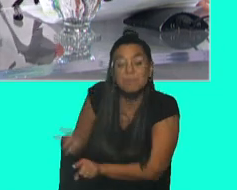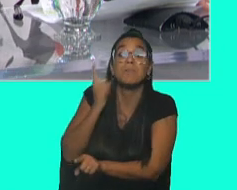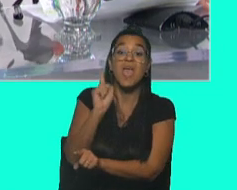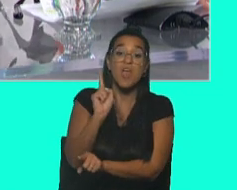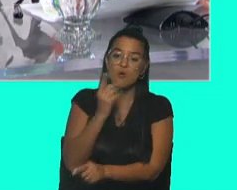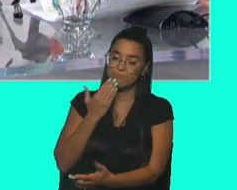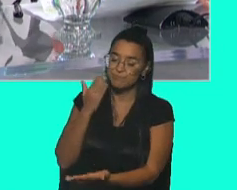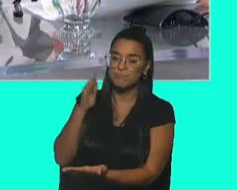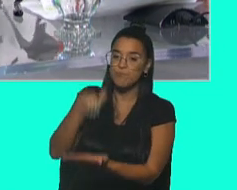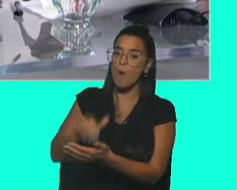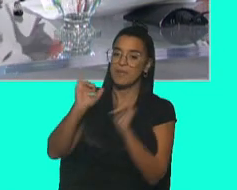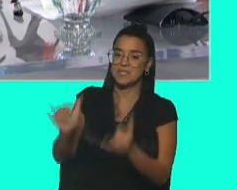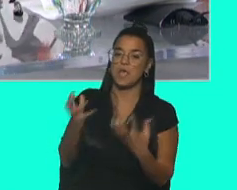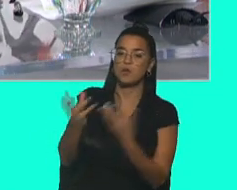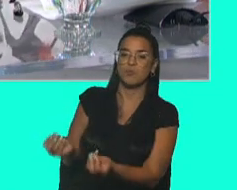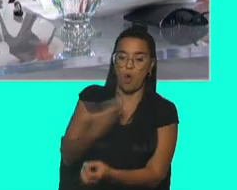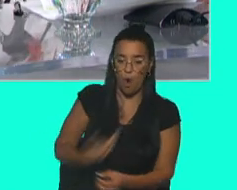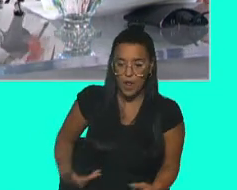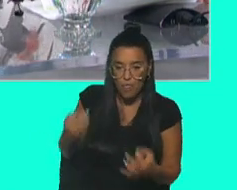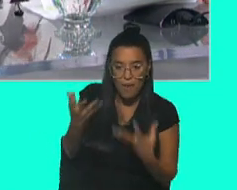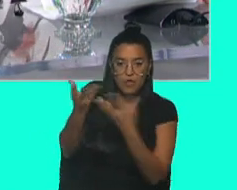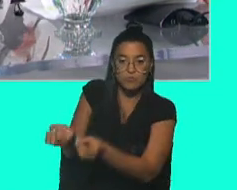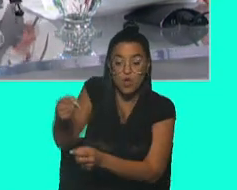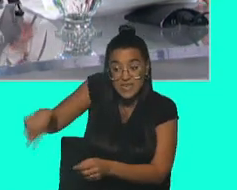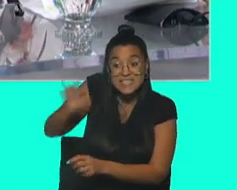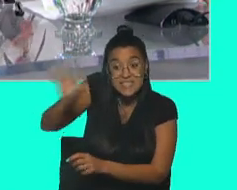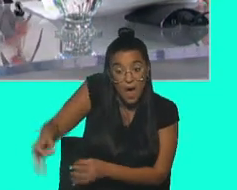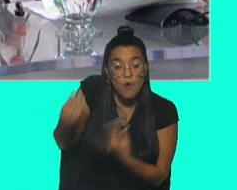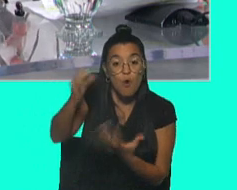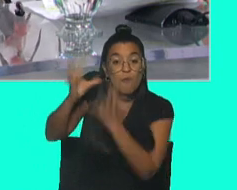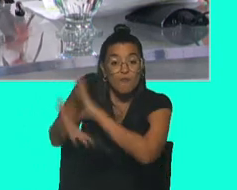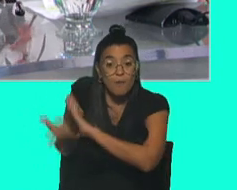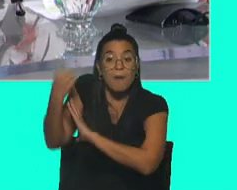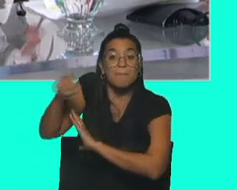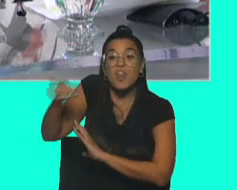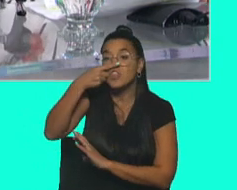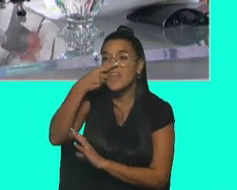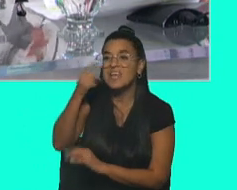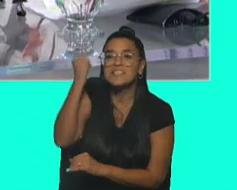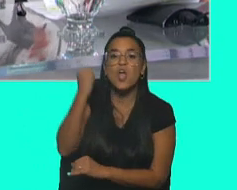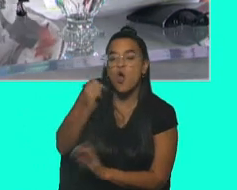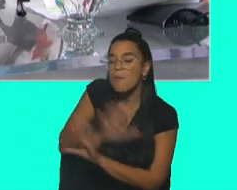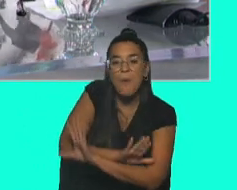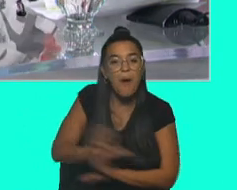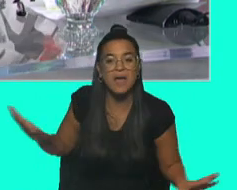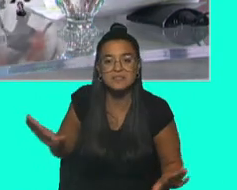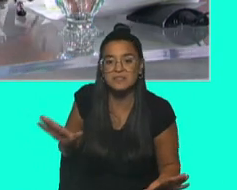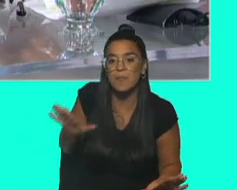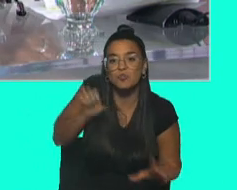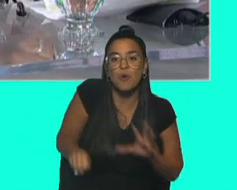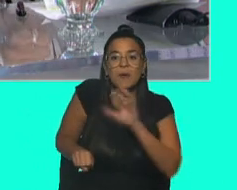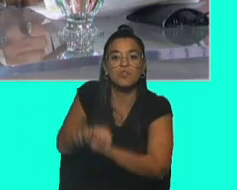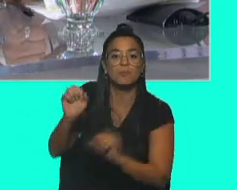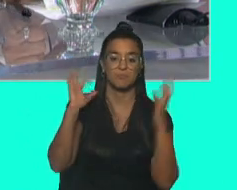ayuda. Desde el gobierno tenemos que ayudarlos, porque es lógico, ellos saben cómo, pero hay que frenar esos intereses económicos que iban avanzando con la